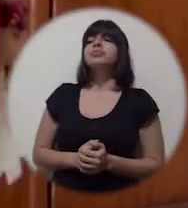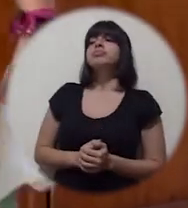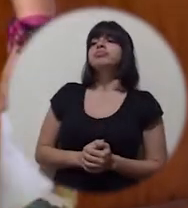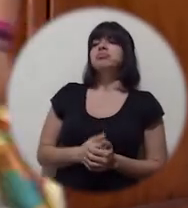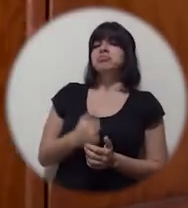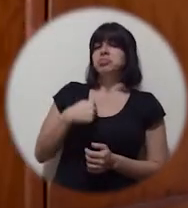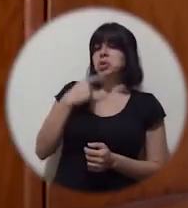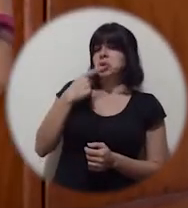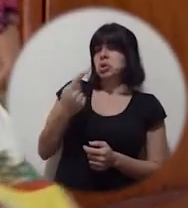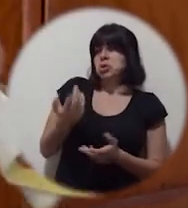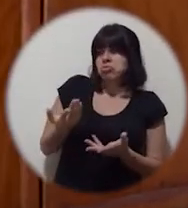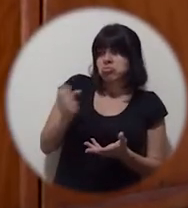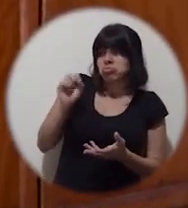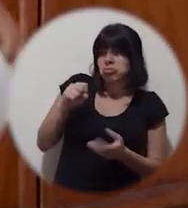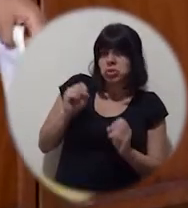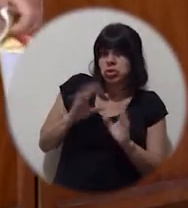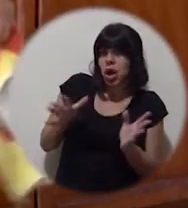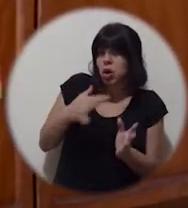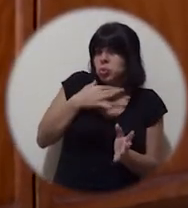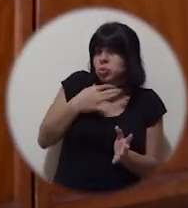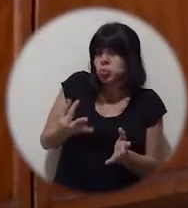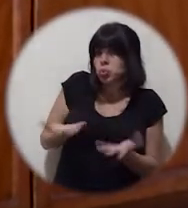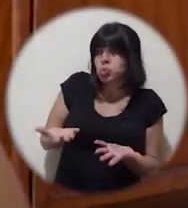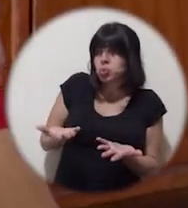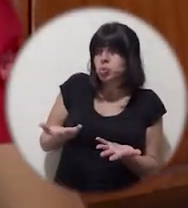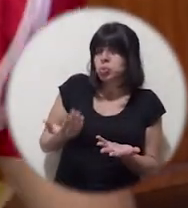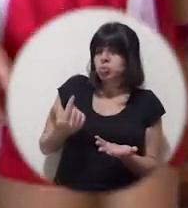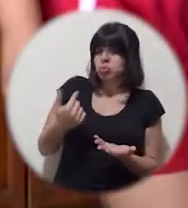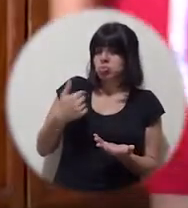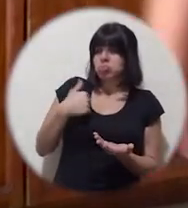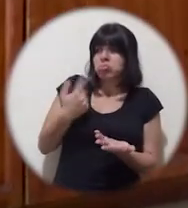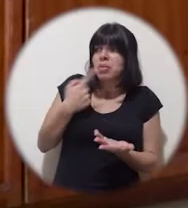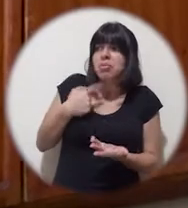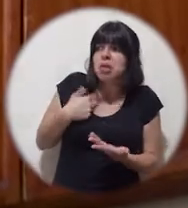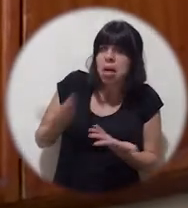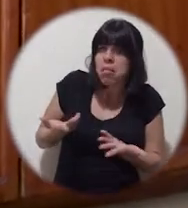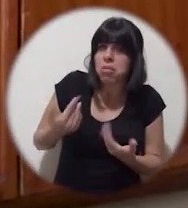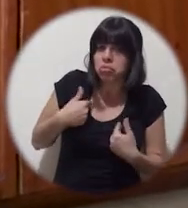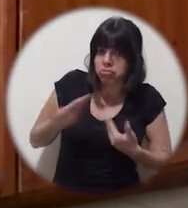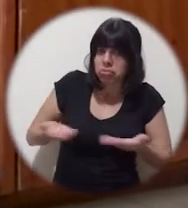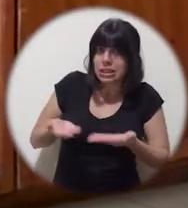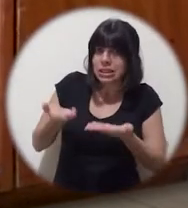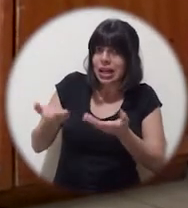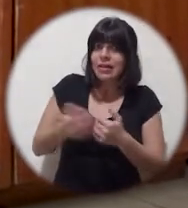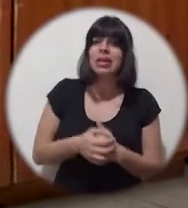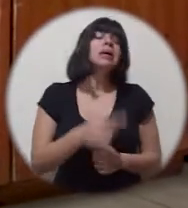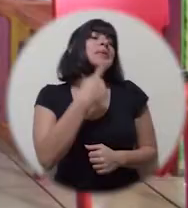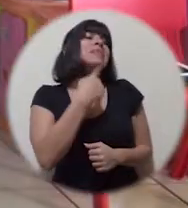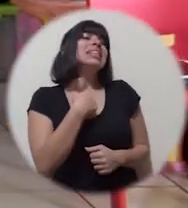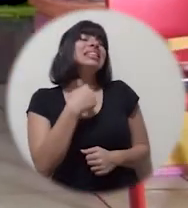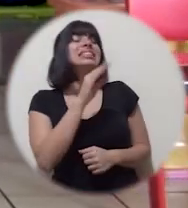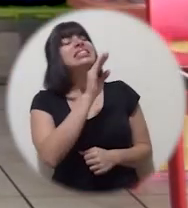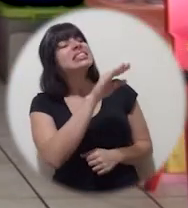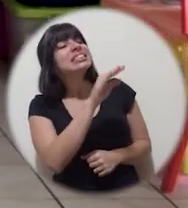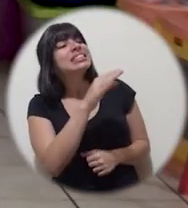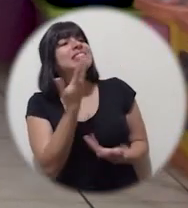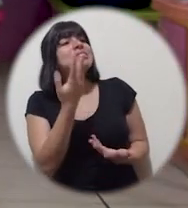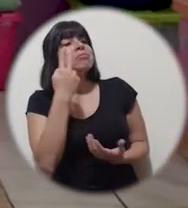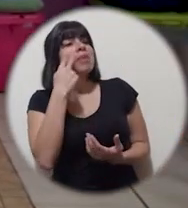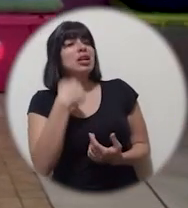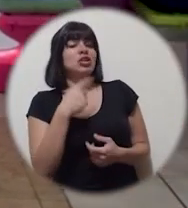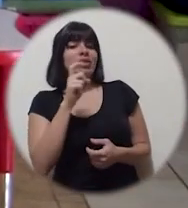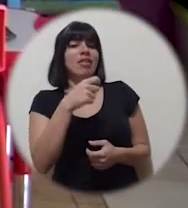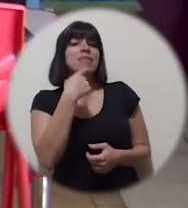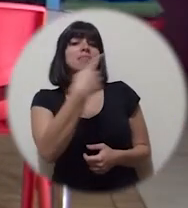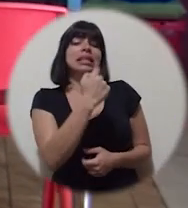Y le dije, sí, claro, con mucho gusto, yo aquí, dígame, aquí estoy para servirle. Y me dice, vea, yo quiero